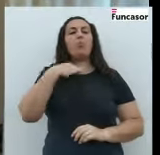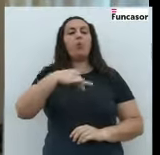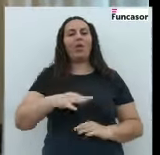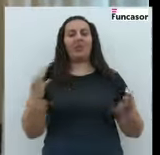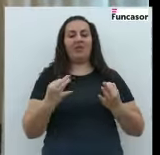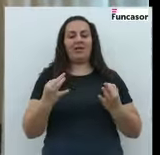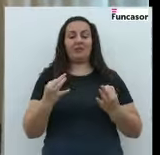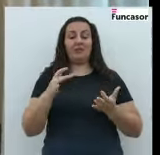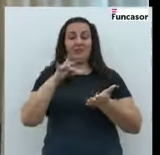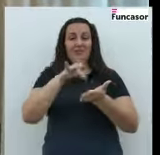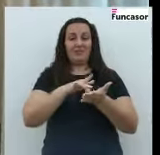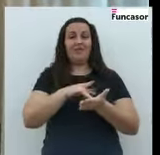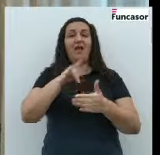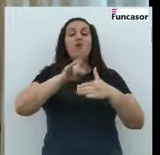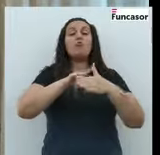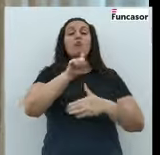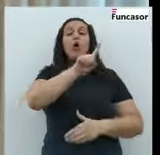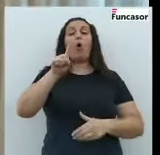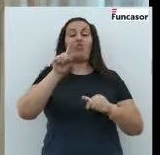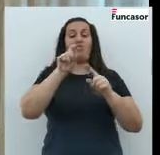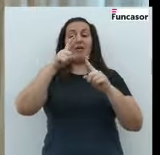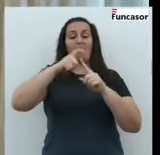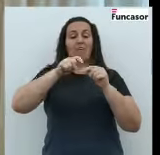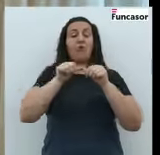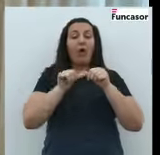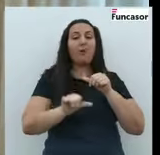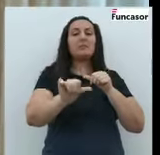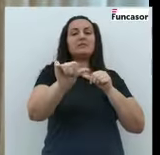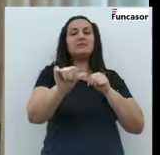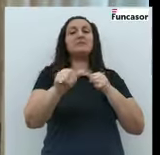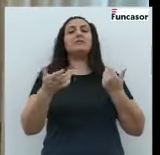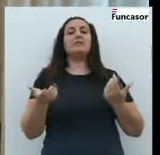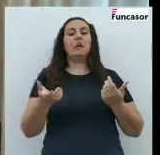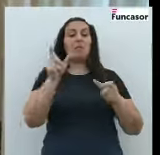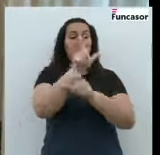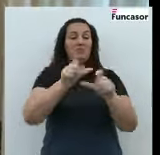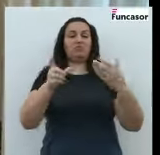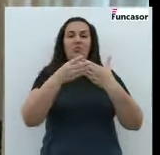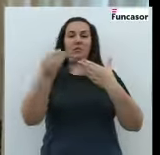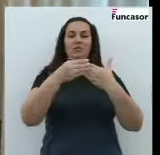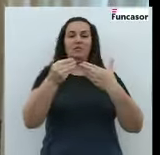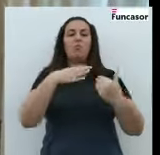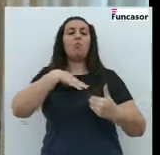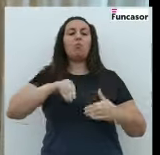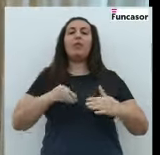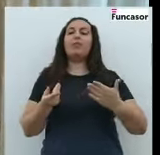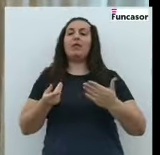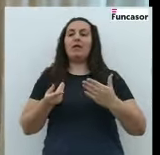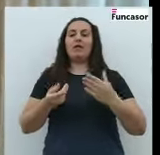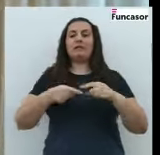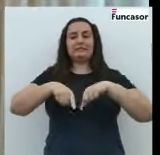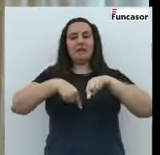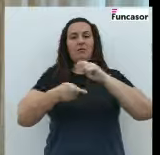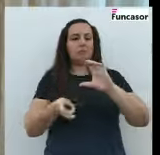permitir a partir del lunes 11 de mayo que los usuarios puedan acceder a este